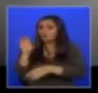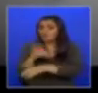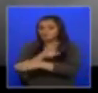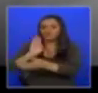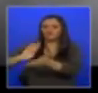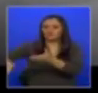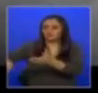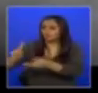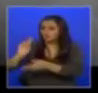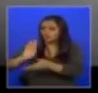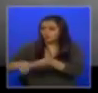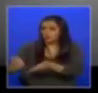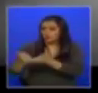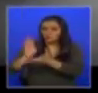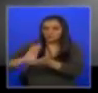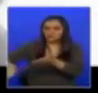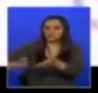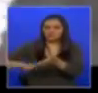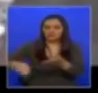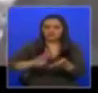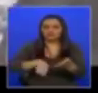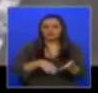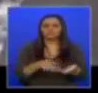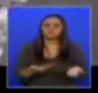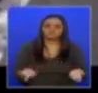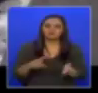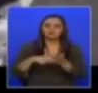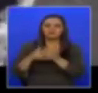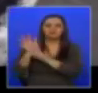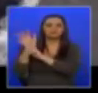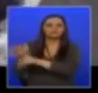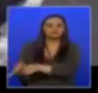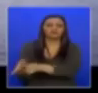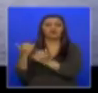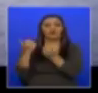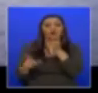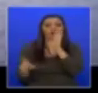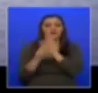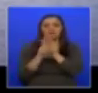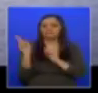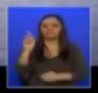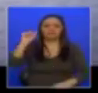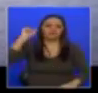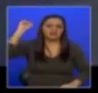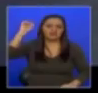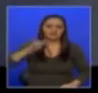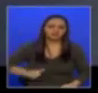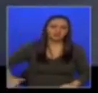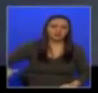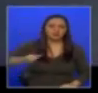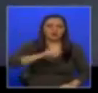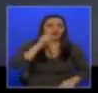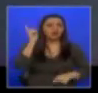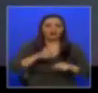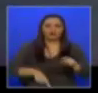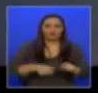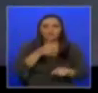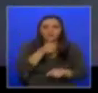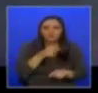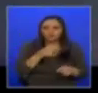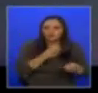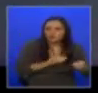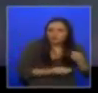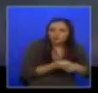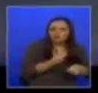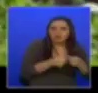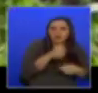trabajadores agrícolas. Pero esa realidad cambió con la nueva ley. Ahora se prohíbe toda forma de privatización del